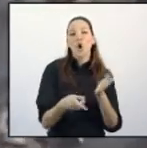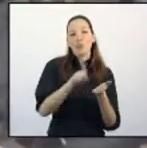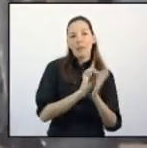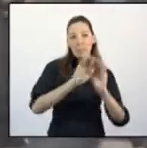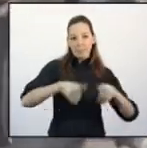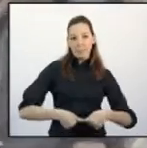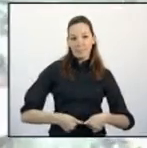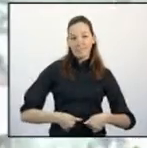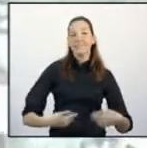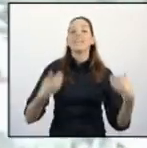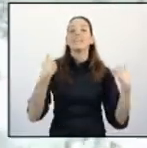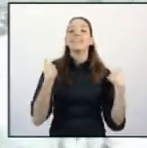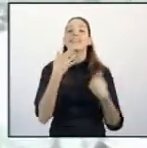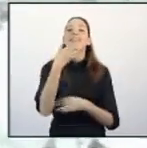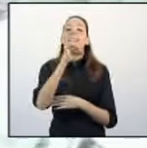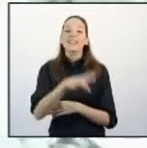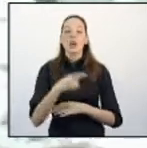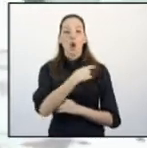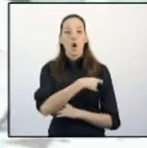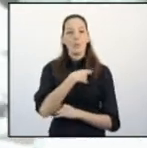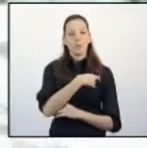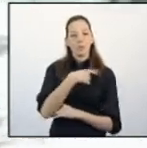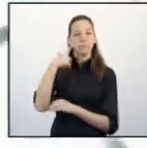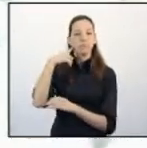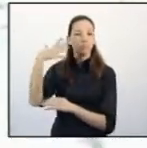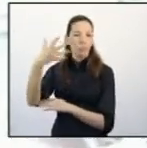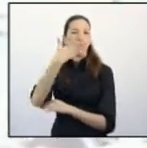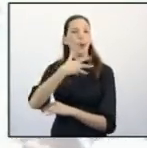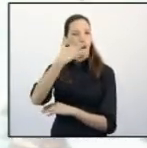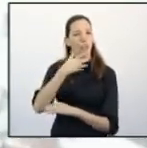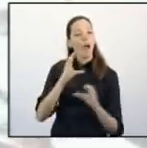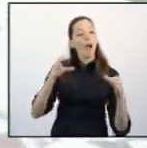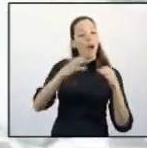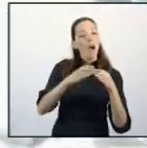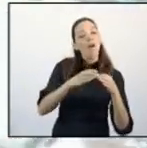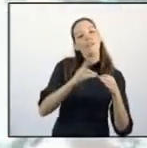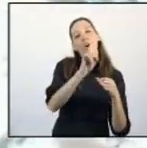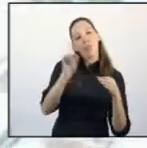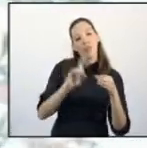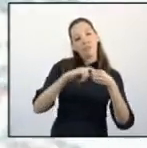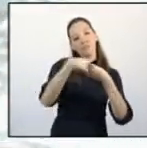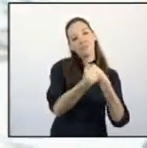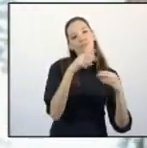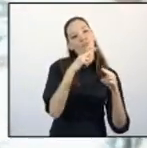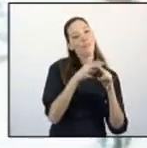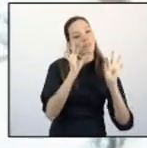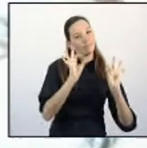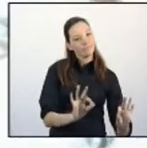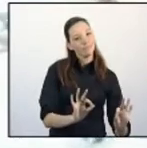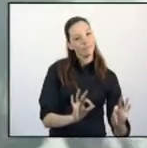encargándose su redacción a una comisión que fue popularmente conocida como el Grupo de los 11.